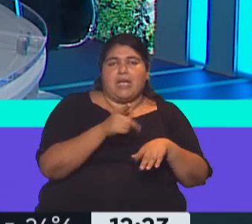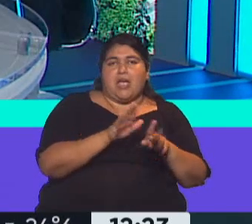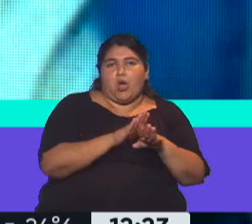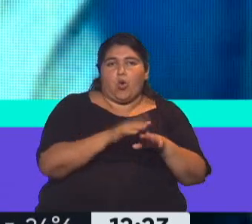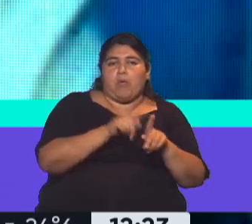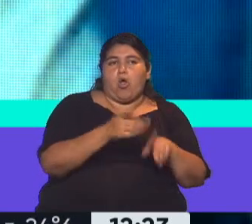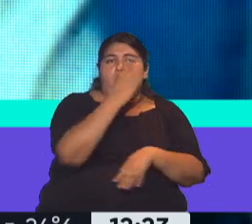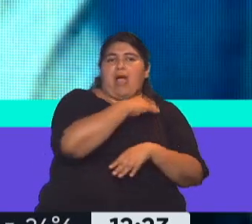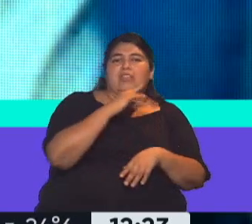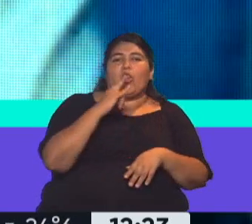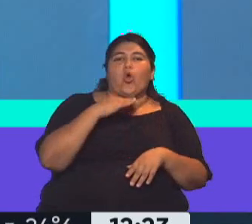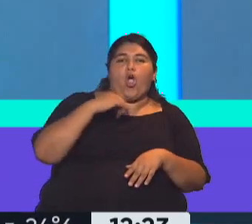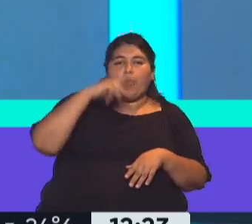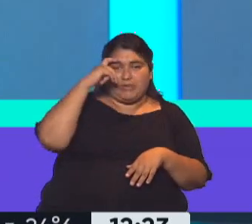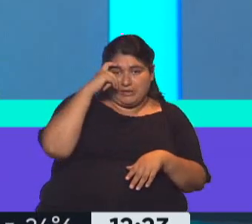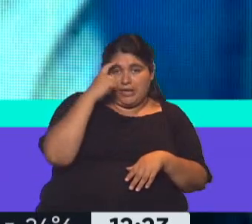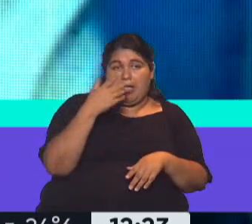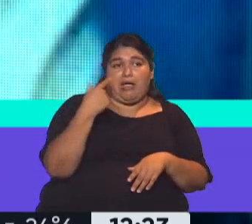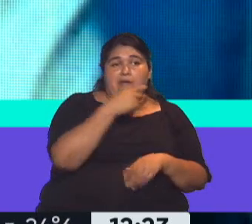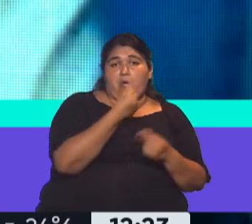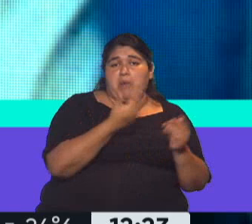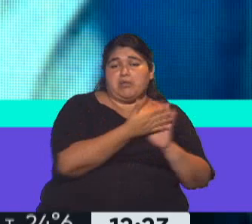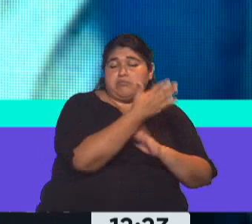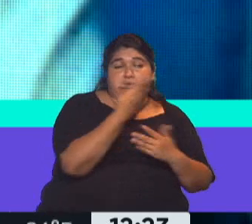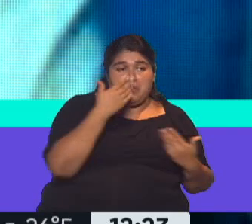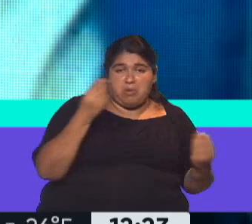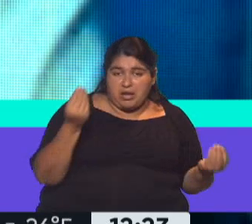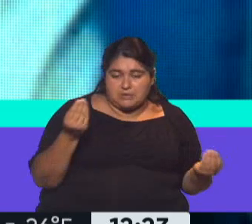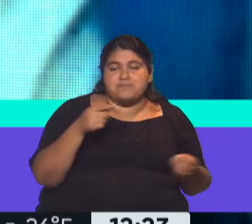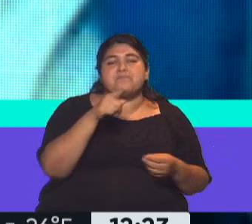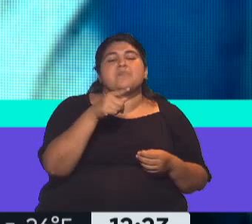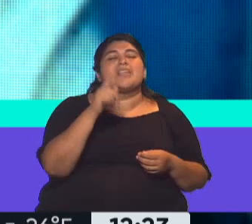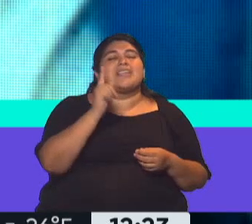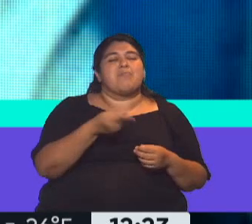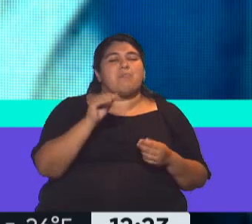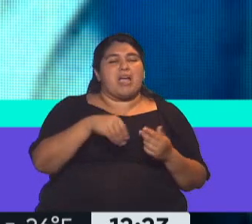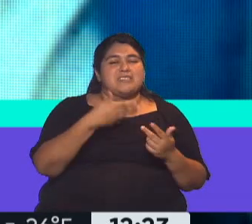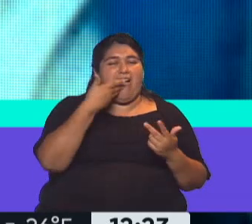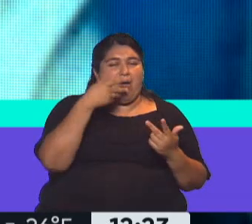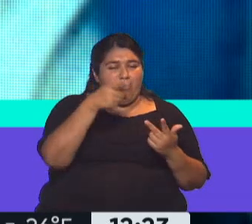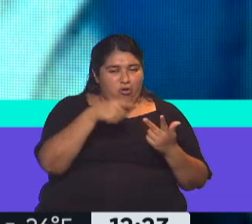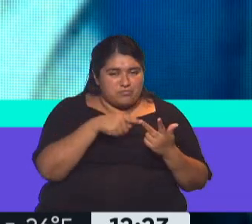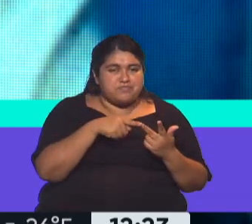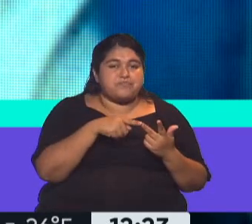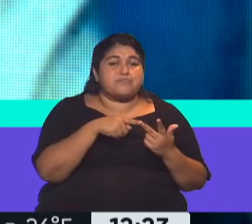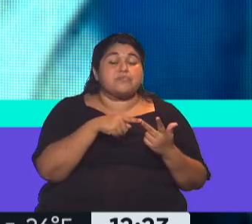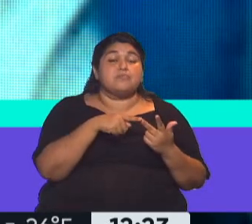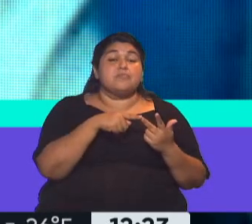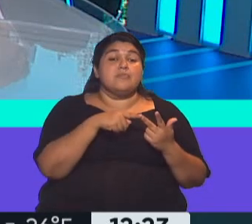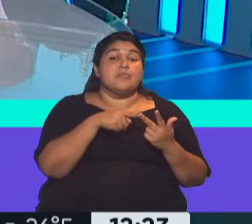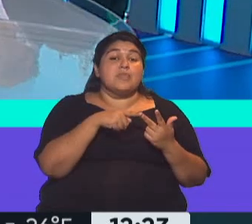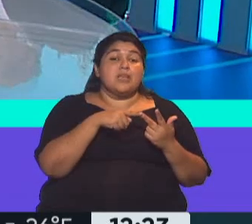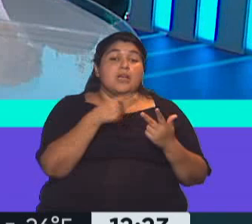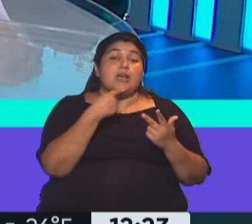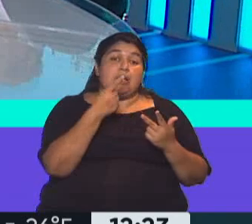se fuga inmediatamente. Claro, exactamente. Bueno, otra referencia de Nicolás Dujovne, el ex ministro de Economía durante la gestión de Mauricio Macri,